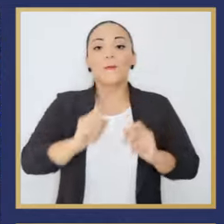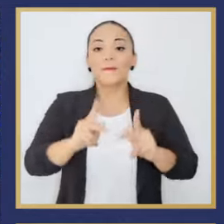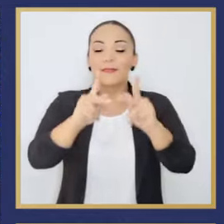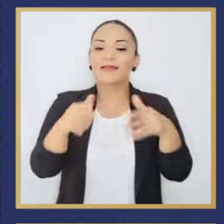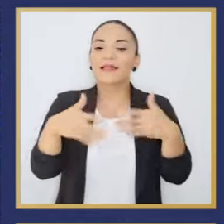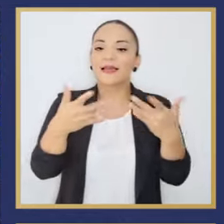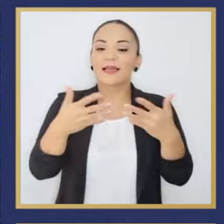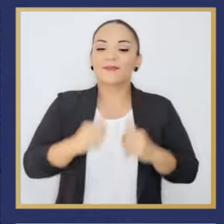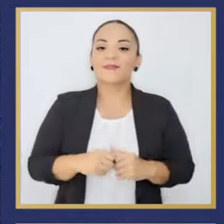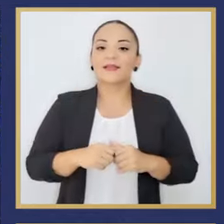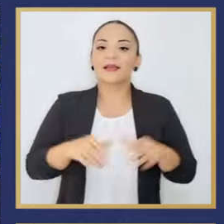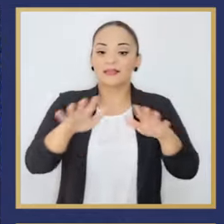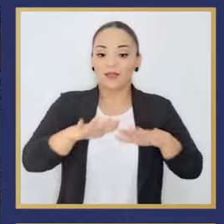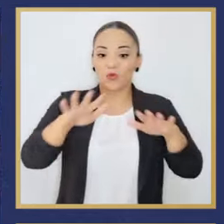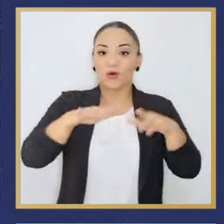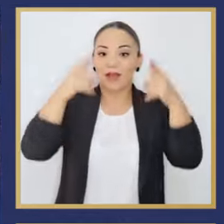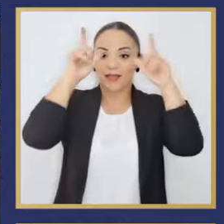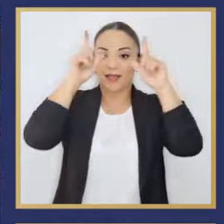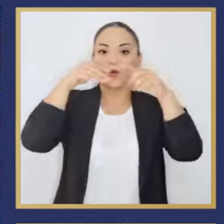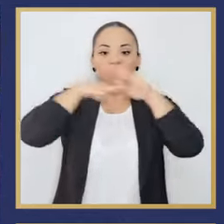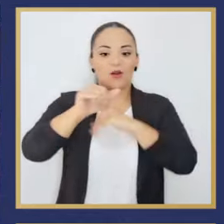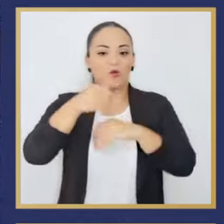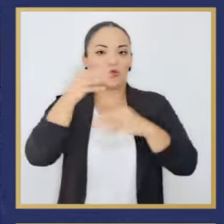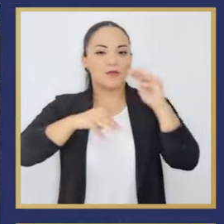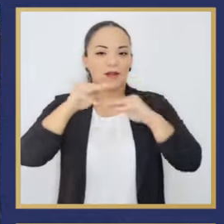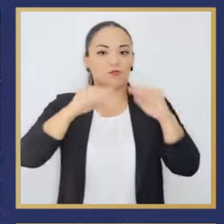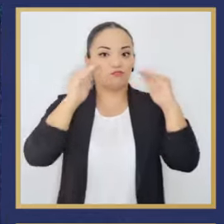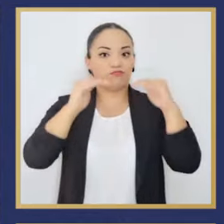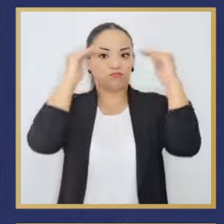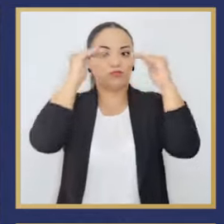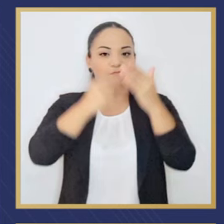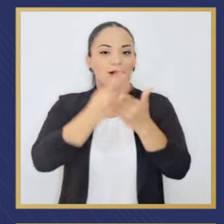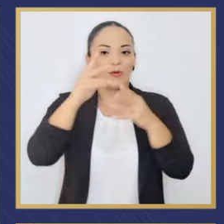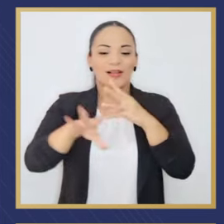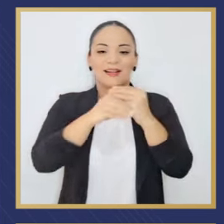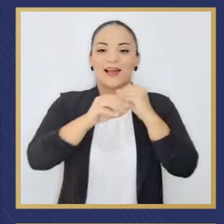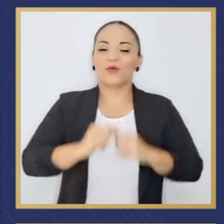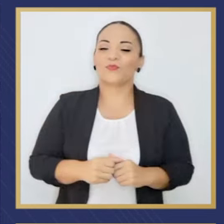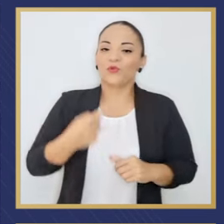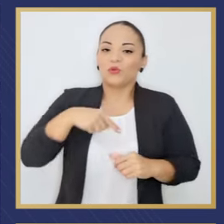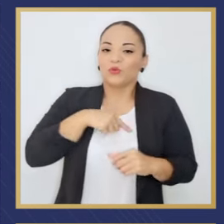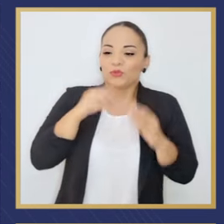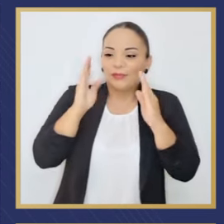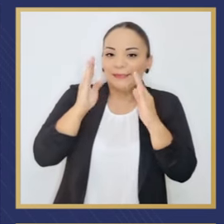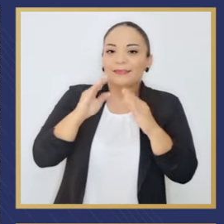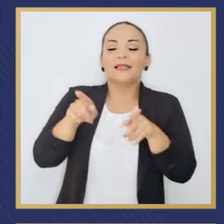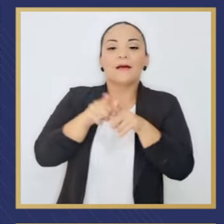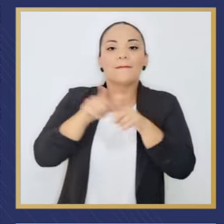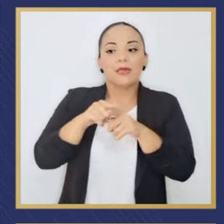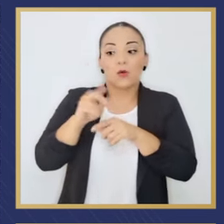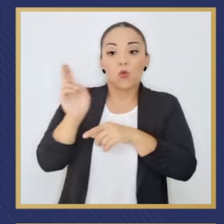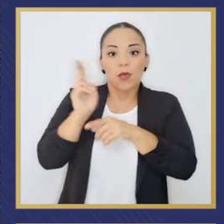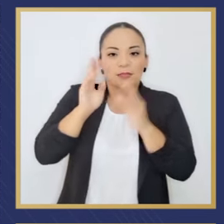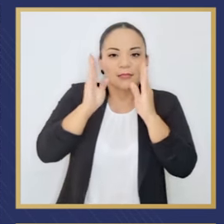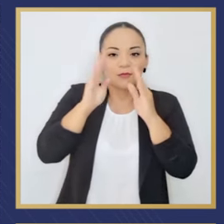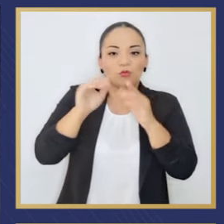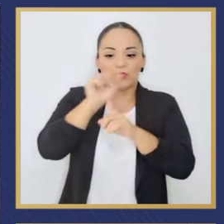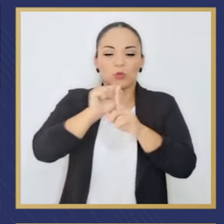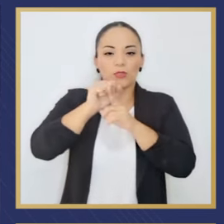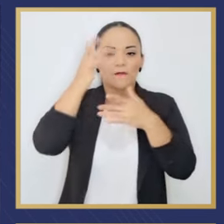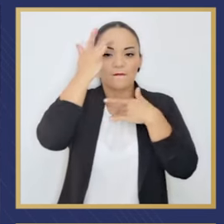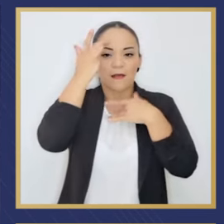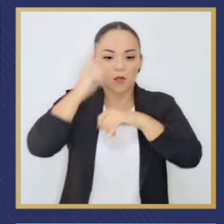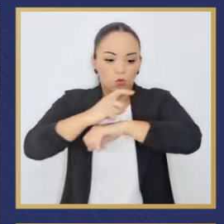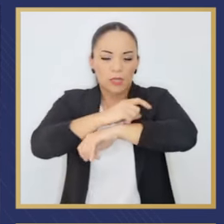permitirá al sector ganadero ingresar a nuevos mercados de alto valor agregado. Actuamos con grado de urgencia ante la plaga del gusano barrenador,